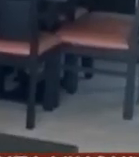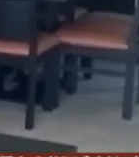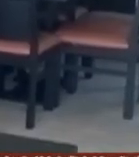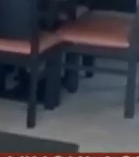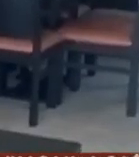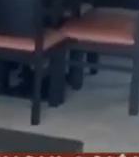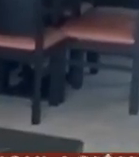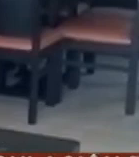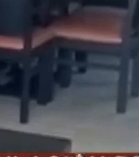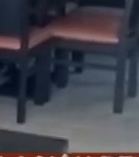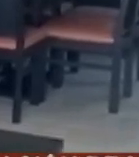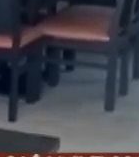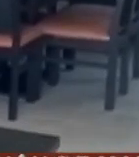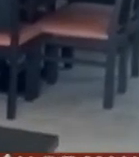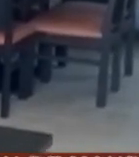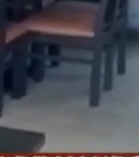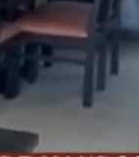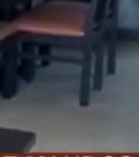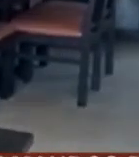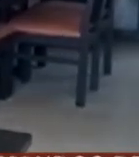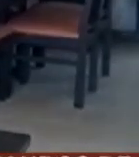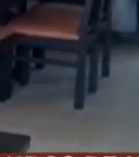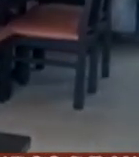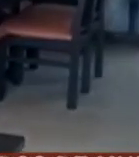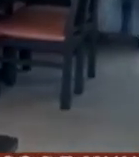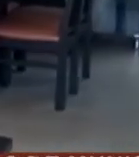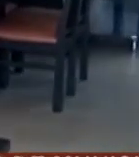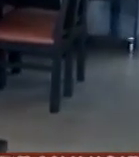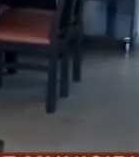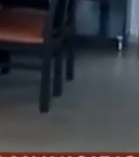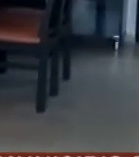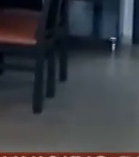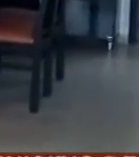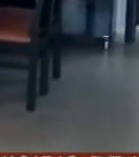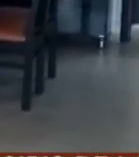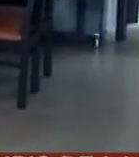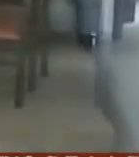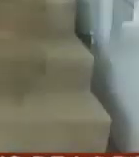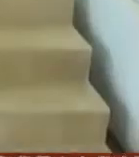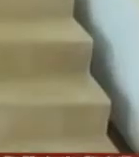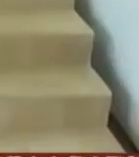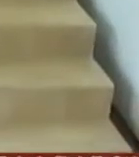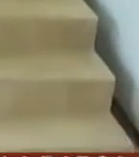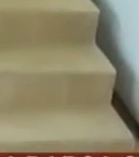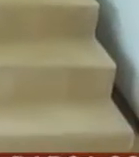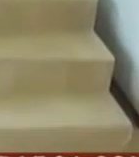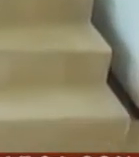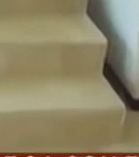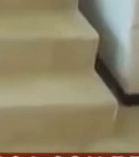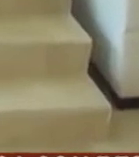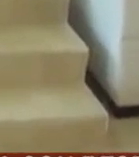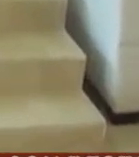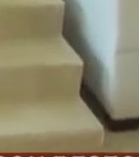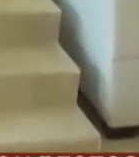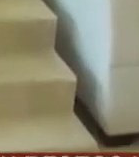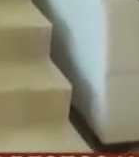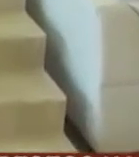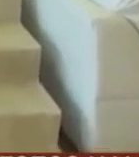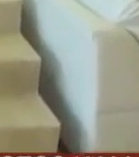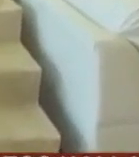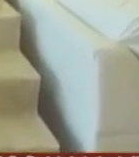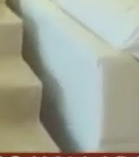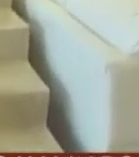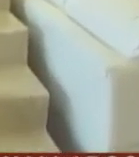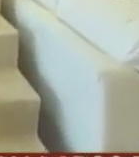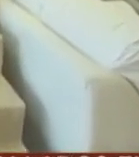hipotecario pero cómo comprar una casa con un crédito que no se ajusta a nuestro presupuesto puede traer consecuencias negativas Por eso